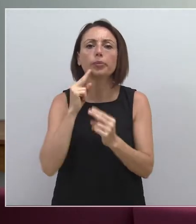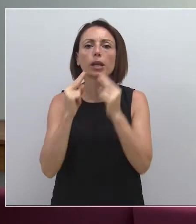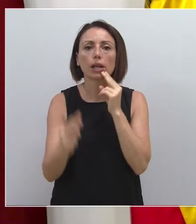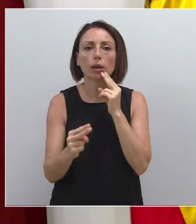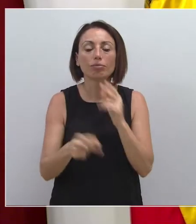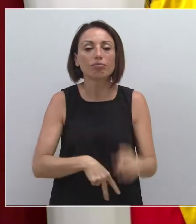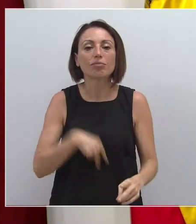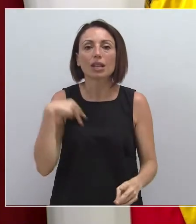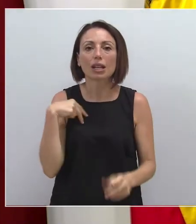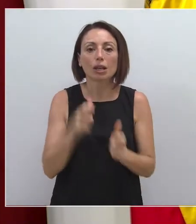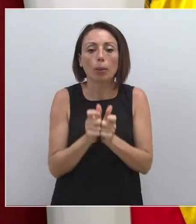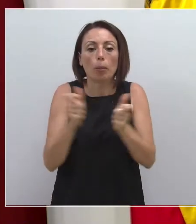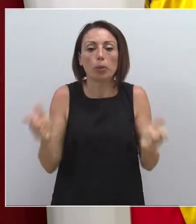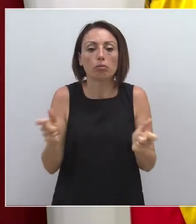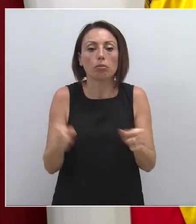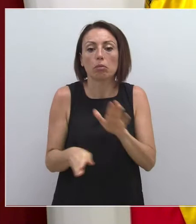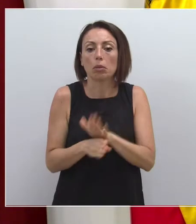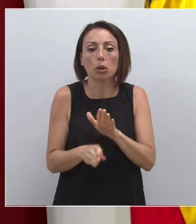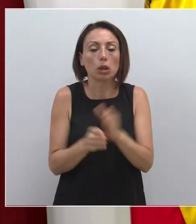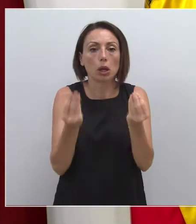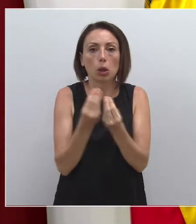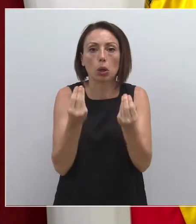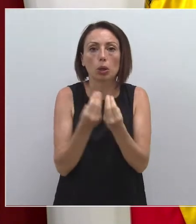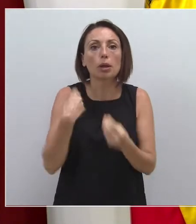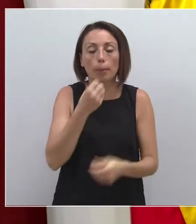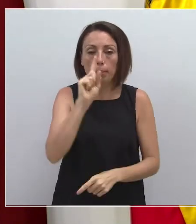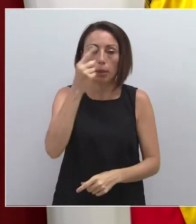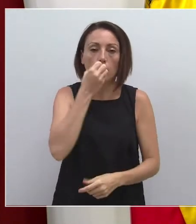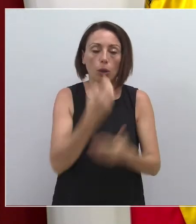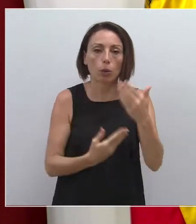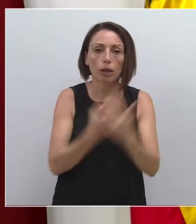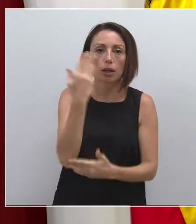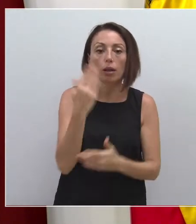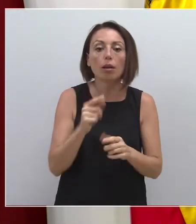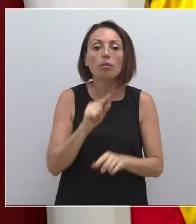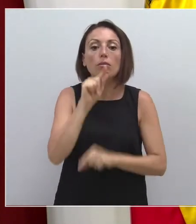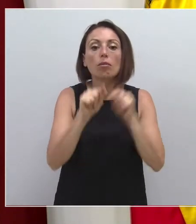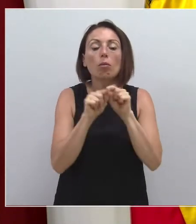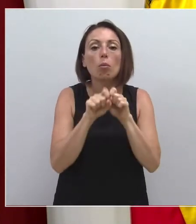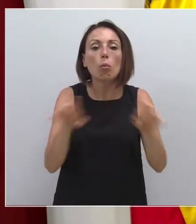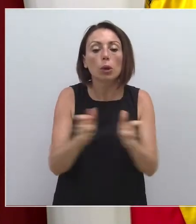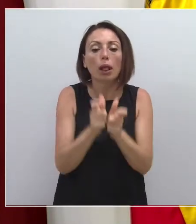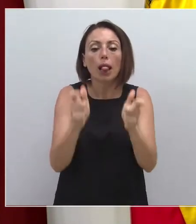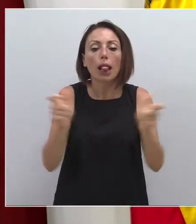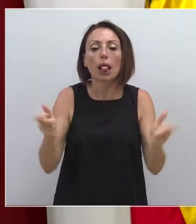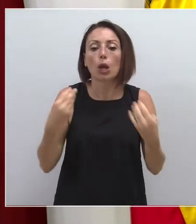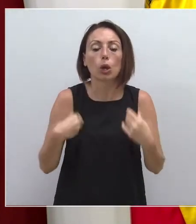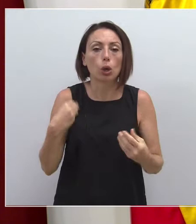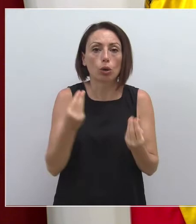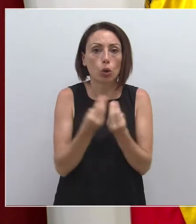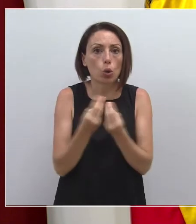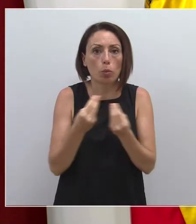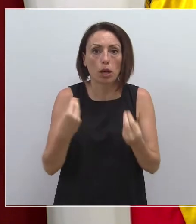En general, los brotes se mantienen en el mismo número. Bueno, primero, buenos días. En general, los brotes se mantienen en el mismo número y